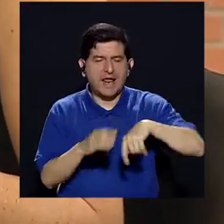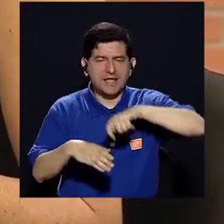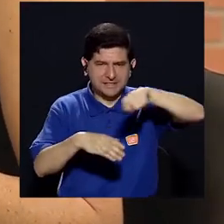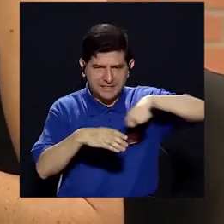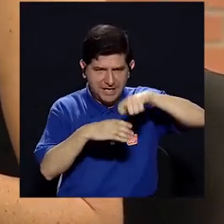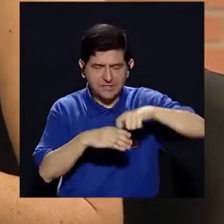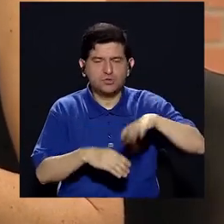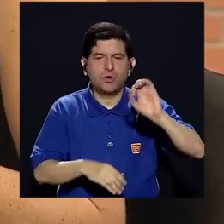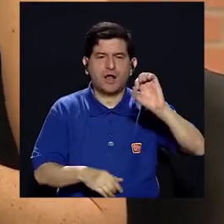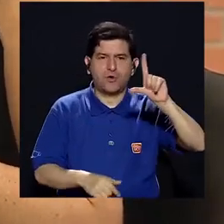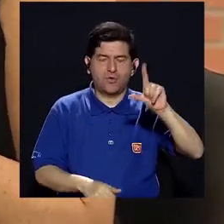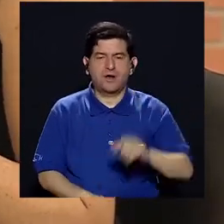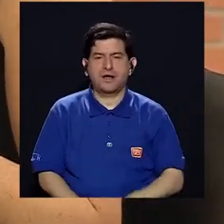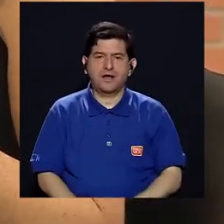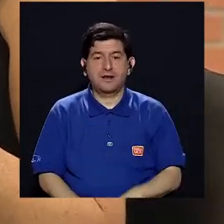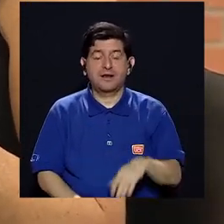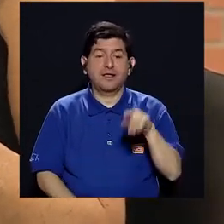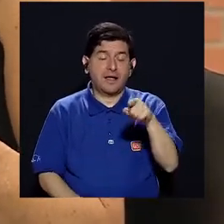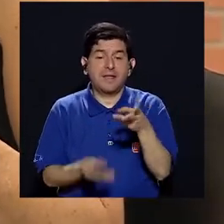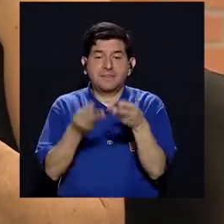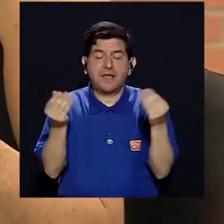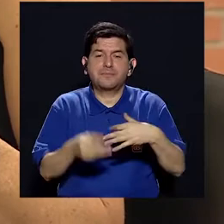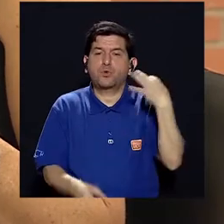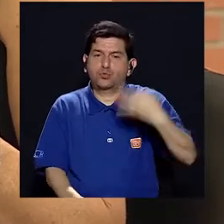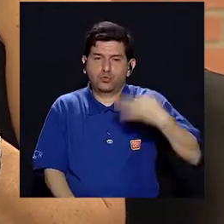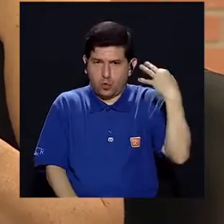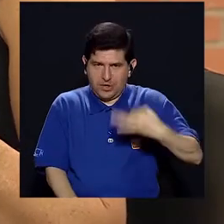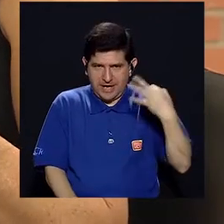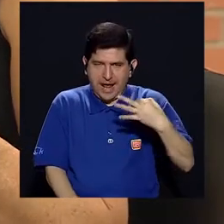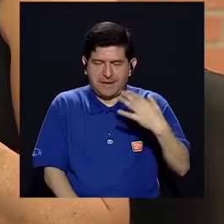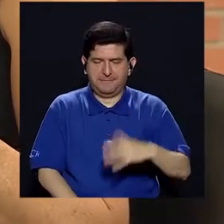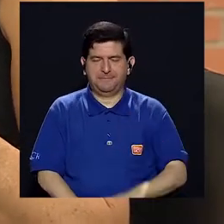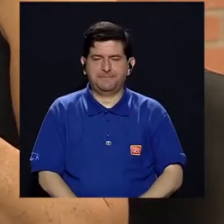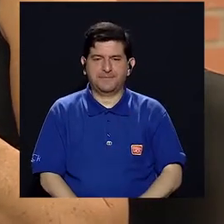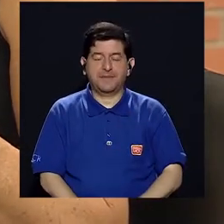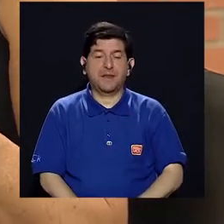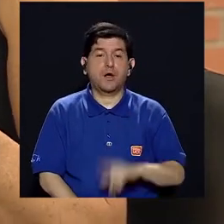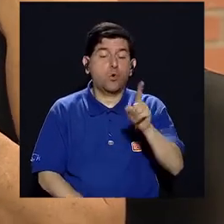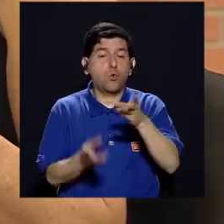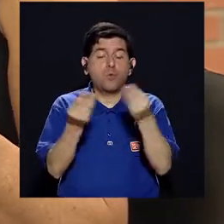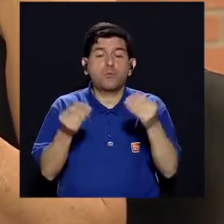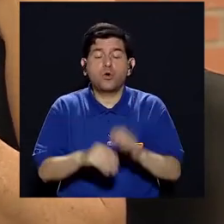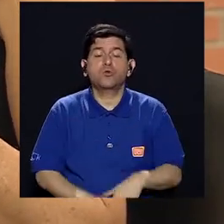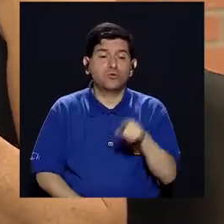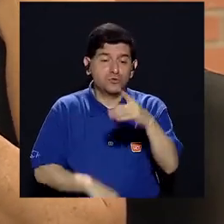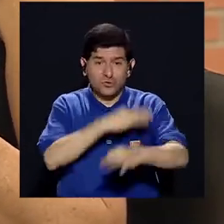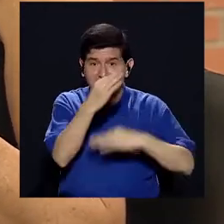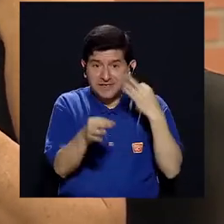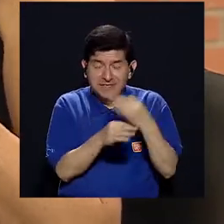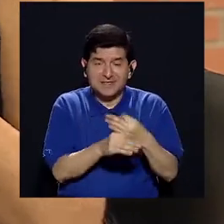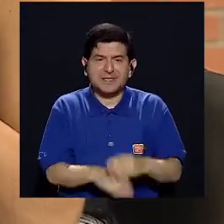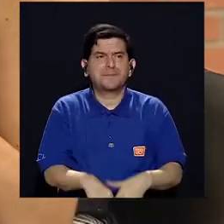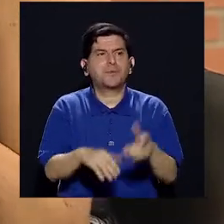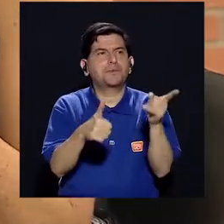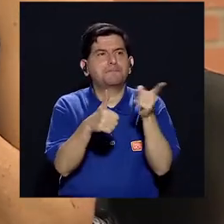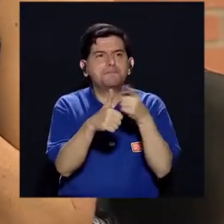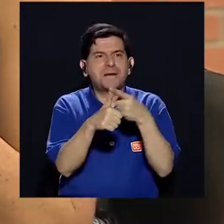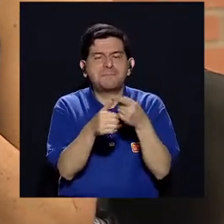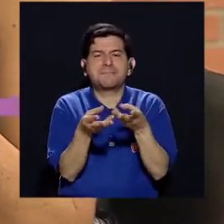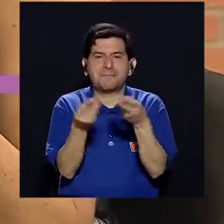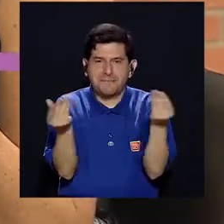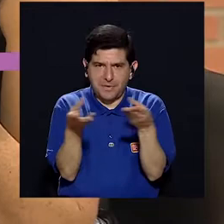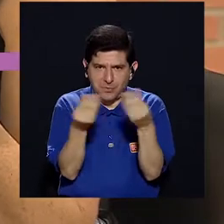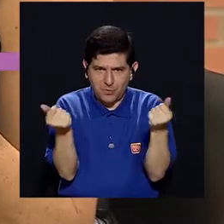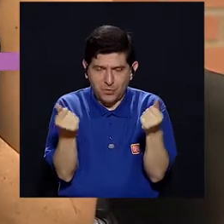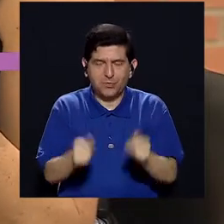sea de grasa, azúcar o calorías, que su papá o su producto original, ¿verdad? Entonces, para que un producto sea light, tiene que tener como un